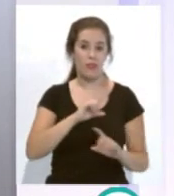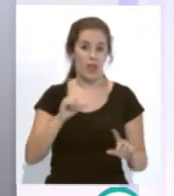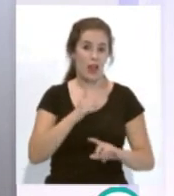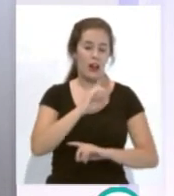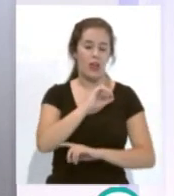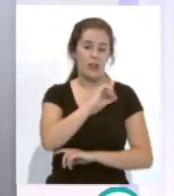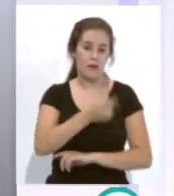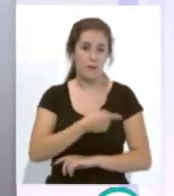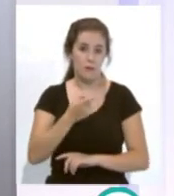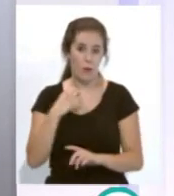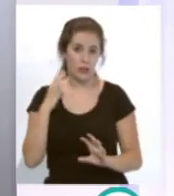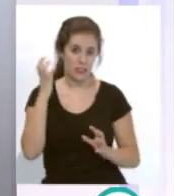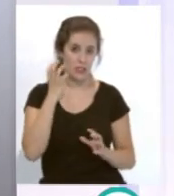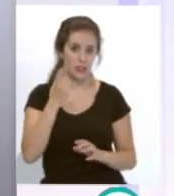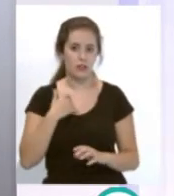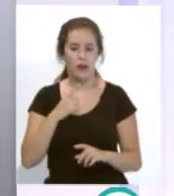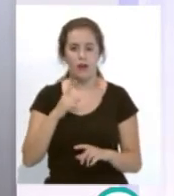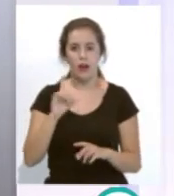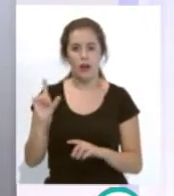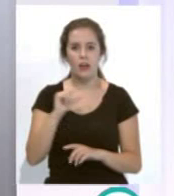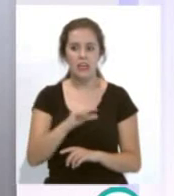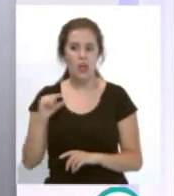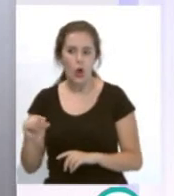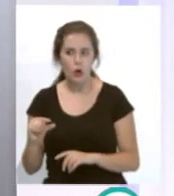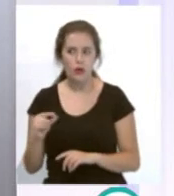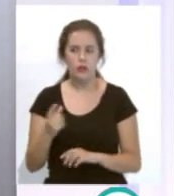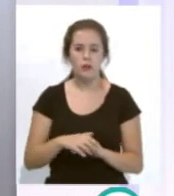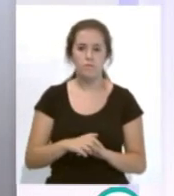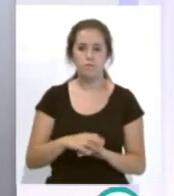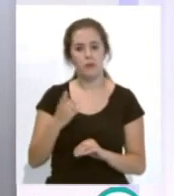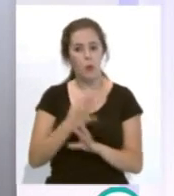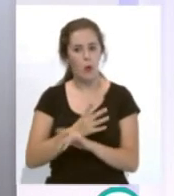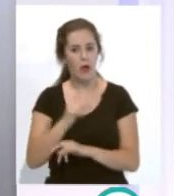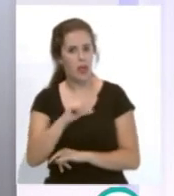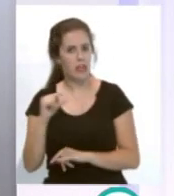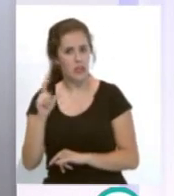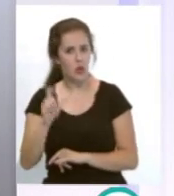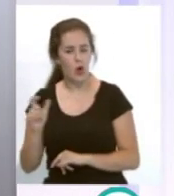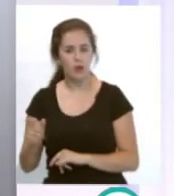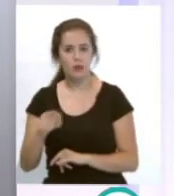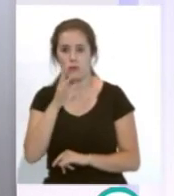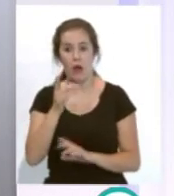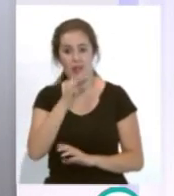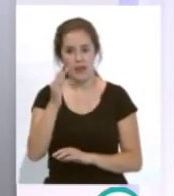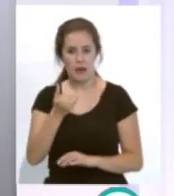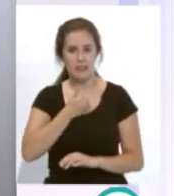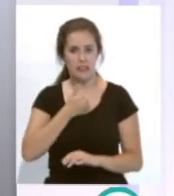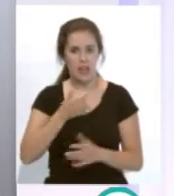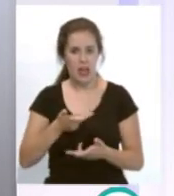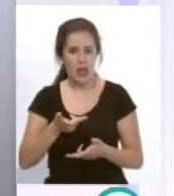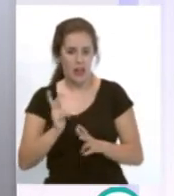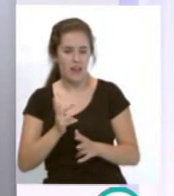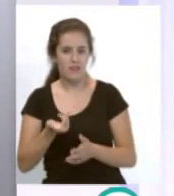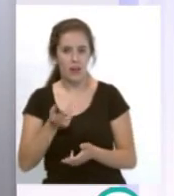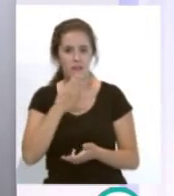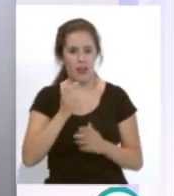Sub-21... Estaba en Quijón, estaba en Quijón, uno de los jugadores estaba en Quijón, porque encima es que tenían libre, la Selección les